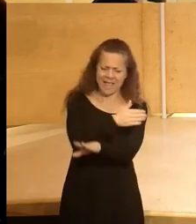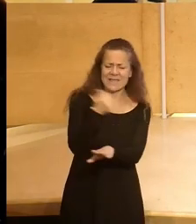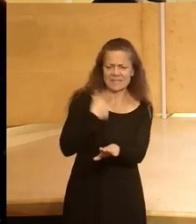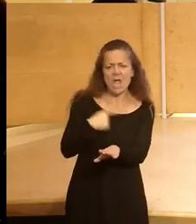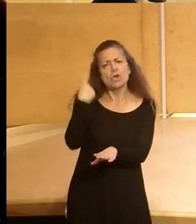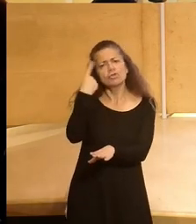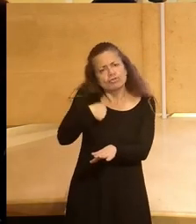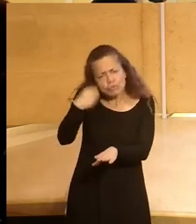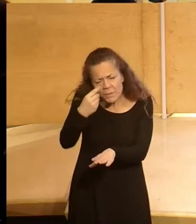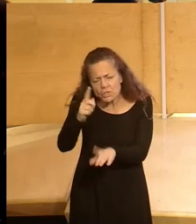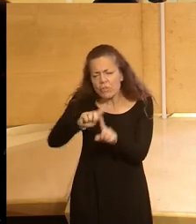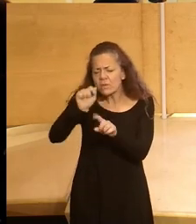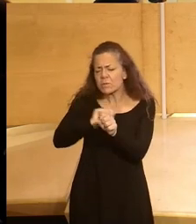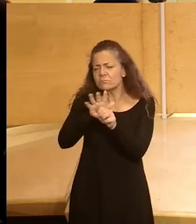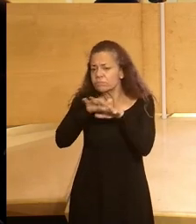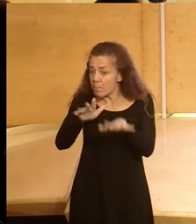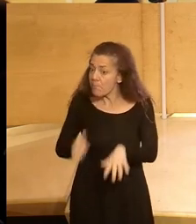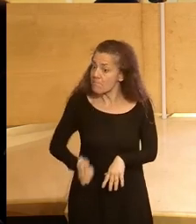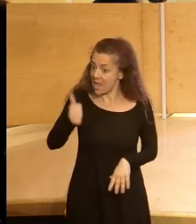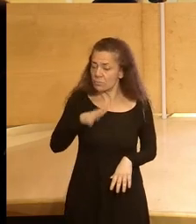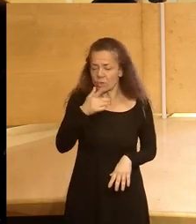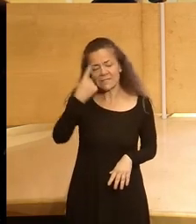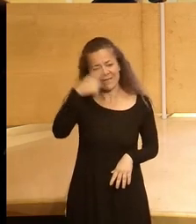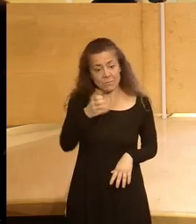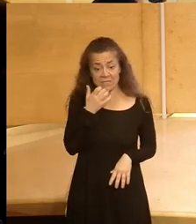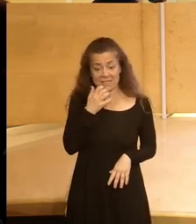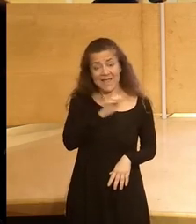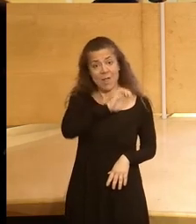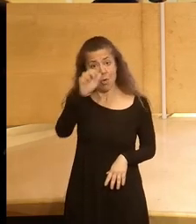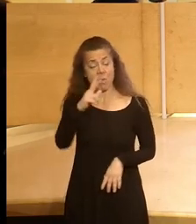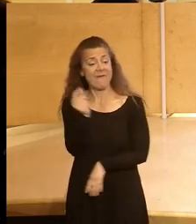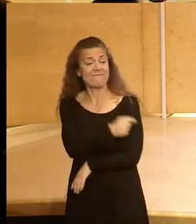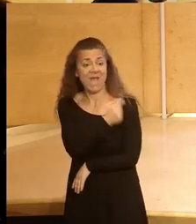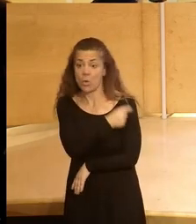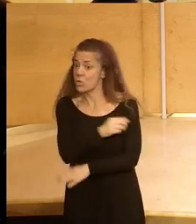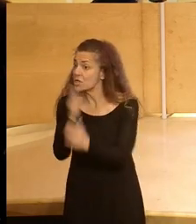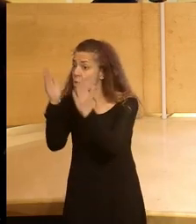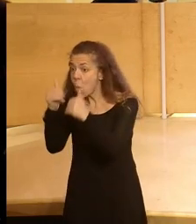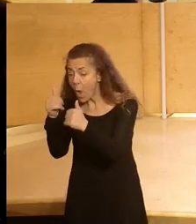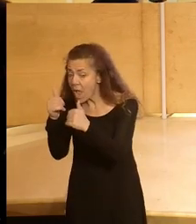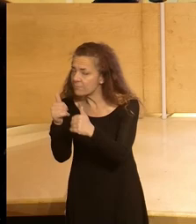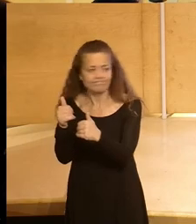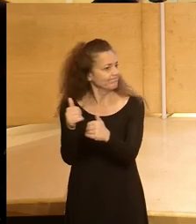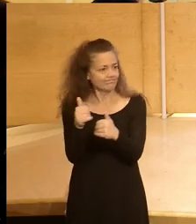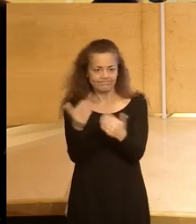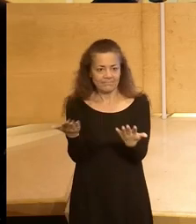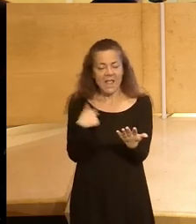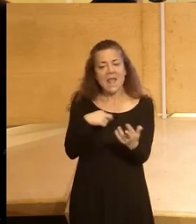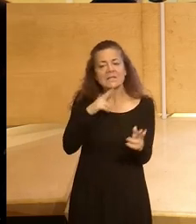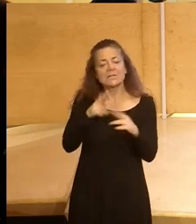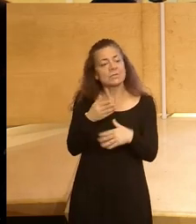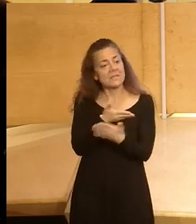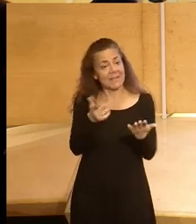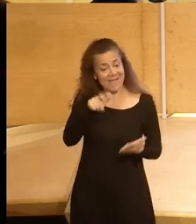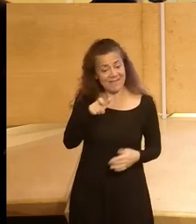creo que lo somos aún más después de la pandemia porque somos conscientes de que sin Europa las vacunas no estarían ahí y la respuesta